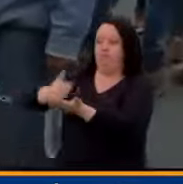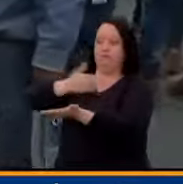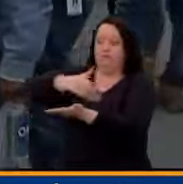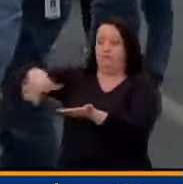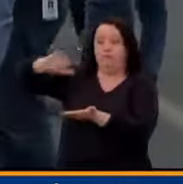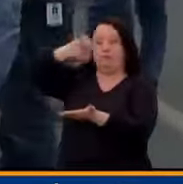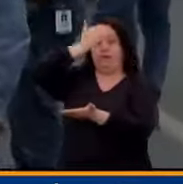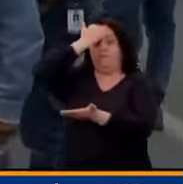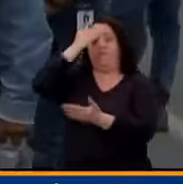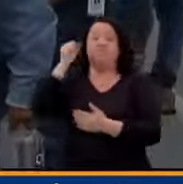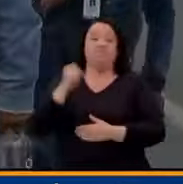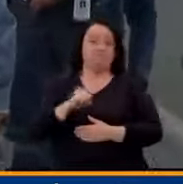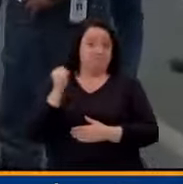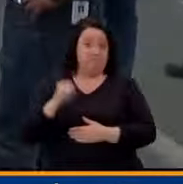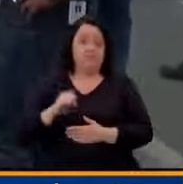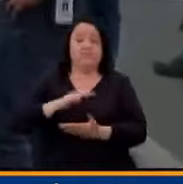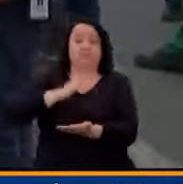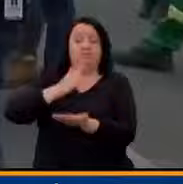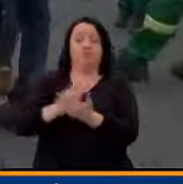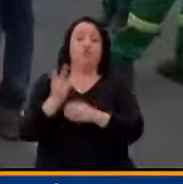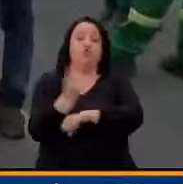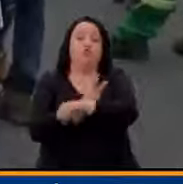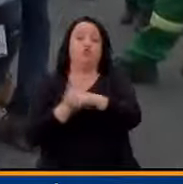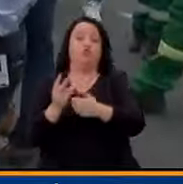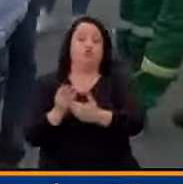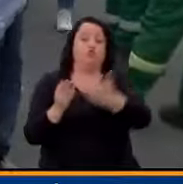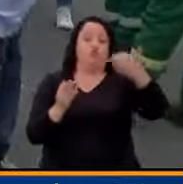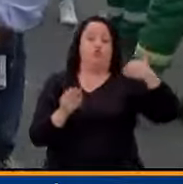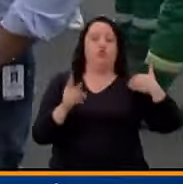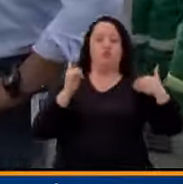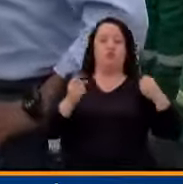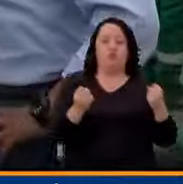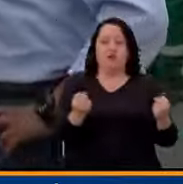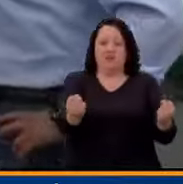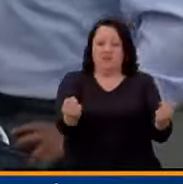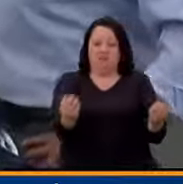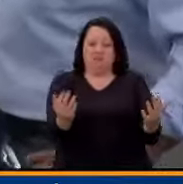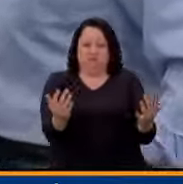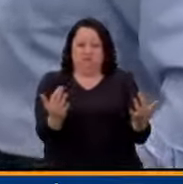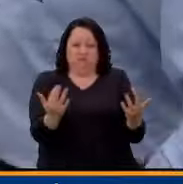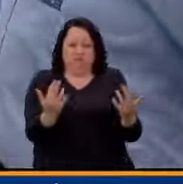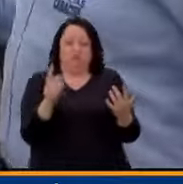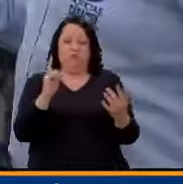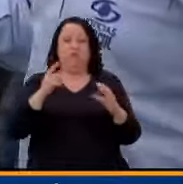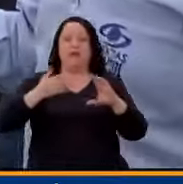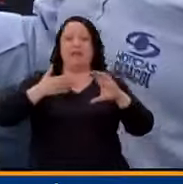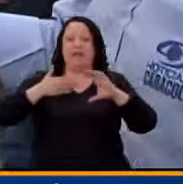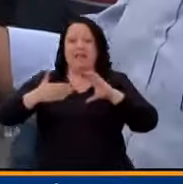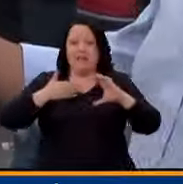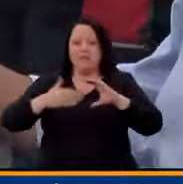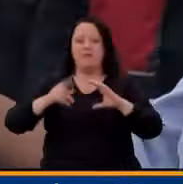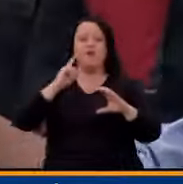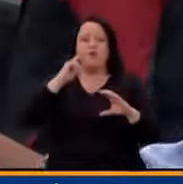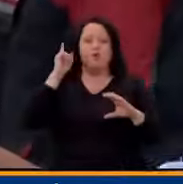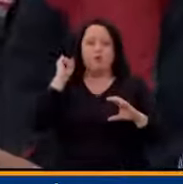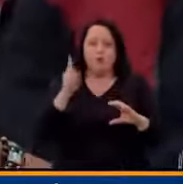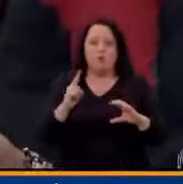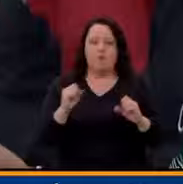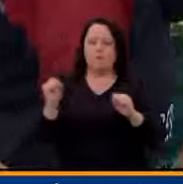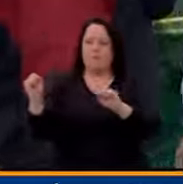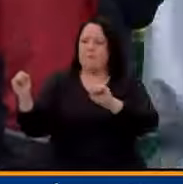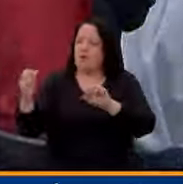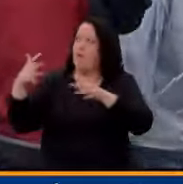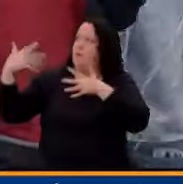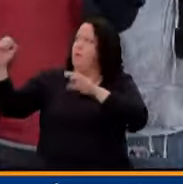Sí, tuvimos que cerrar la vía hace más o menos dos horas porque las llamas por las situaciones climáticas y la forma en que nos está avanzando el